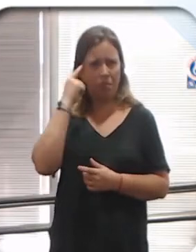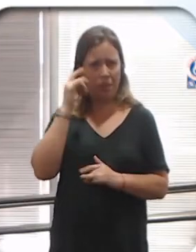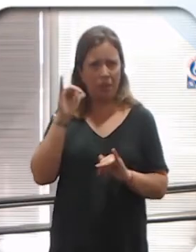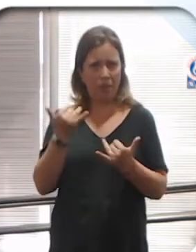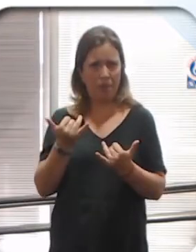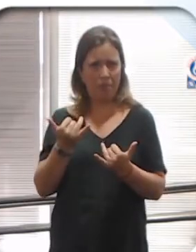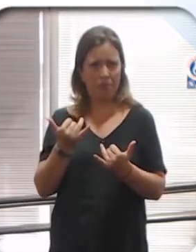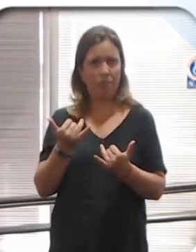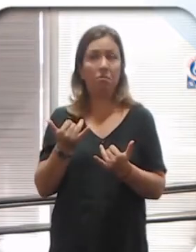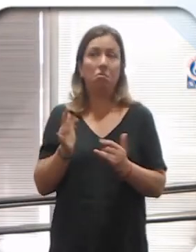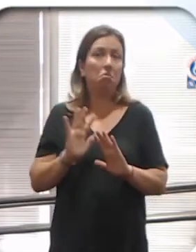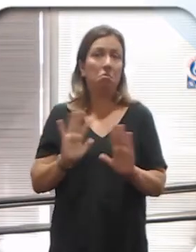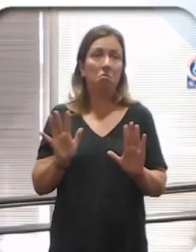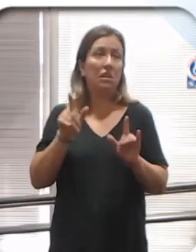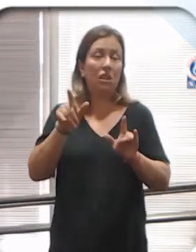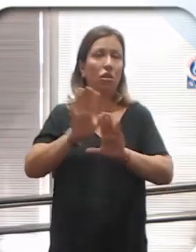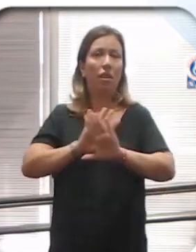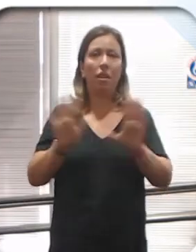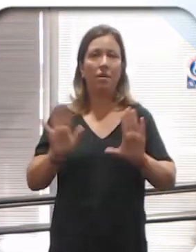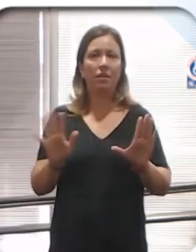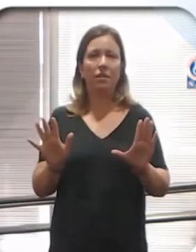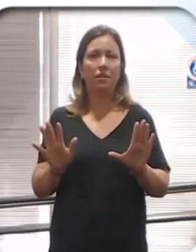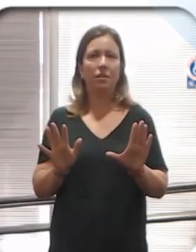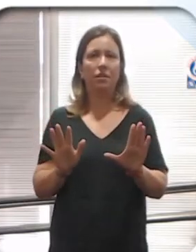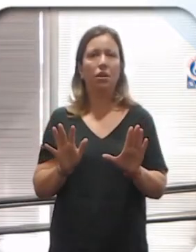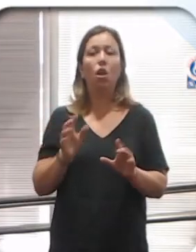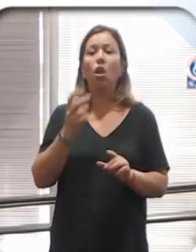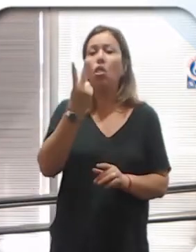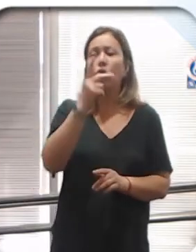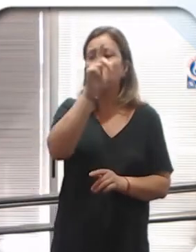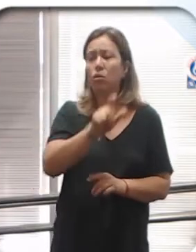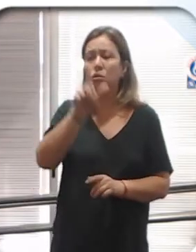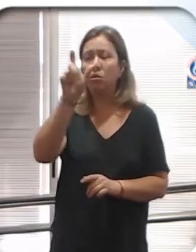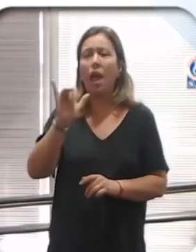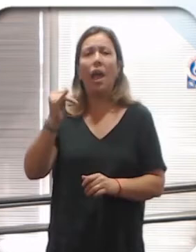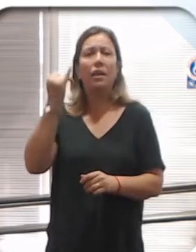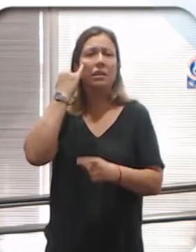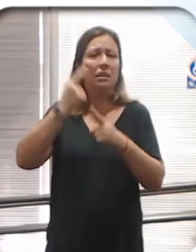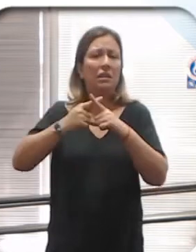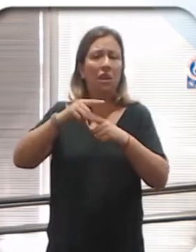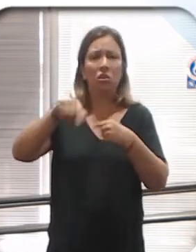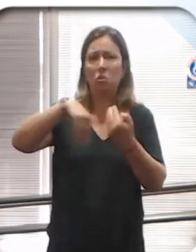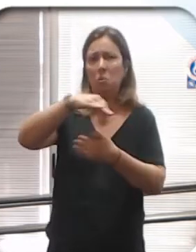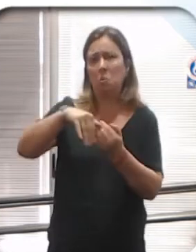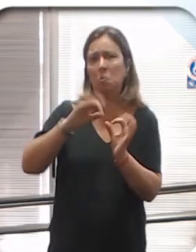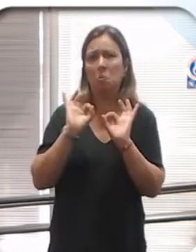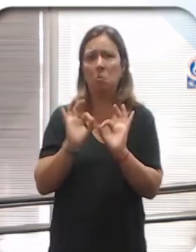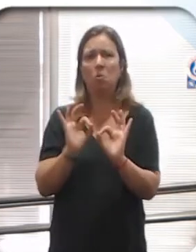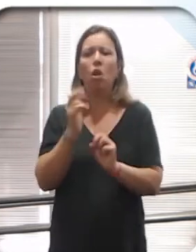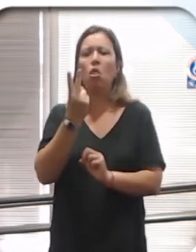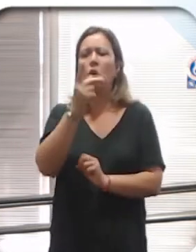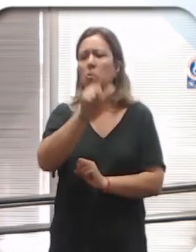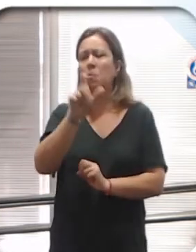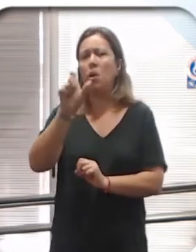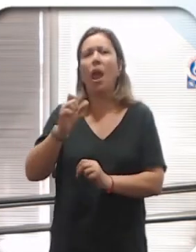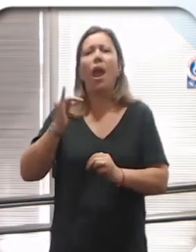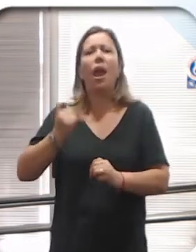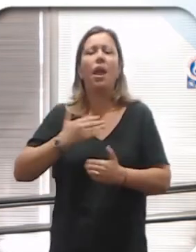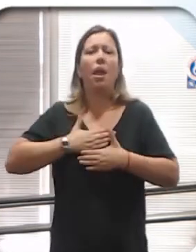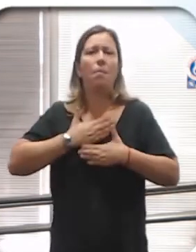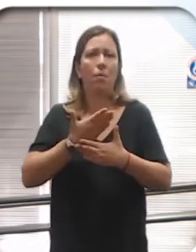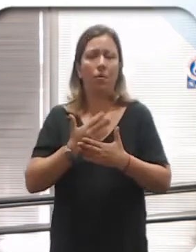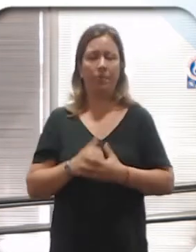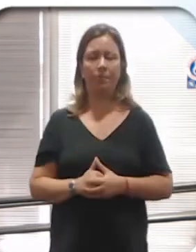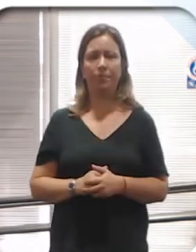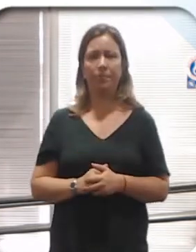pensaron? Simplemente eso. Dos personas que tienen sexo y dos personas que se aman.